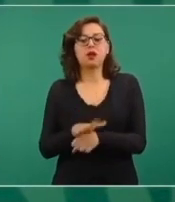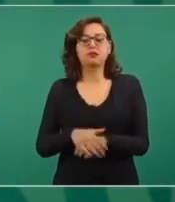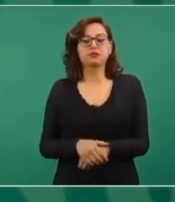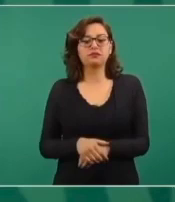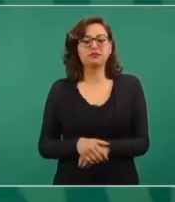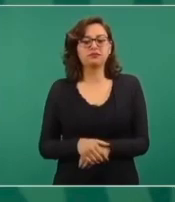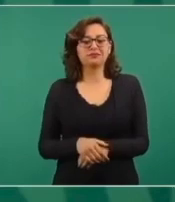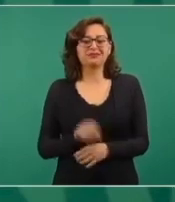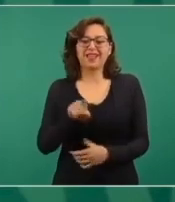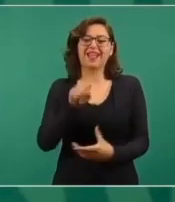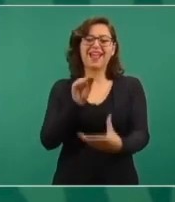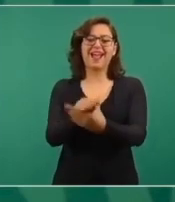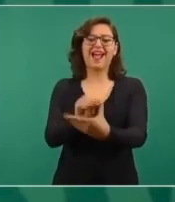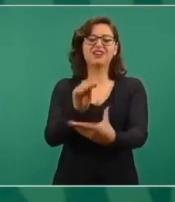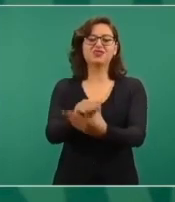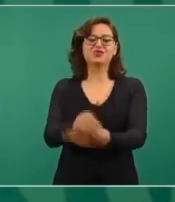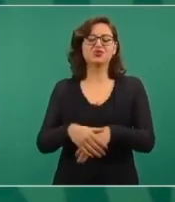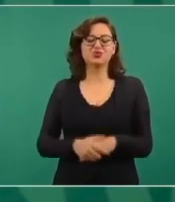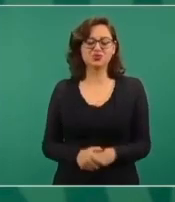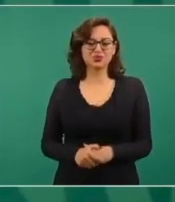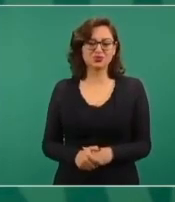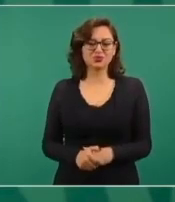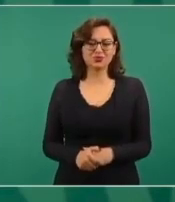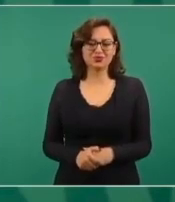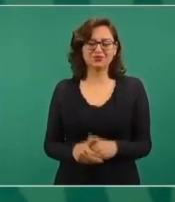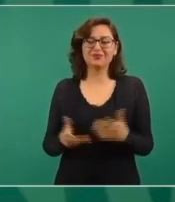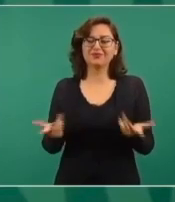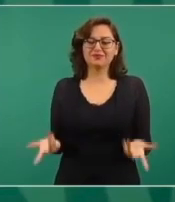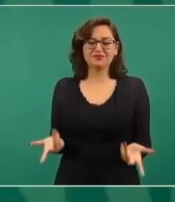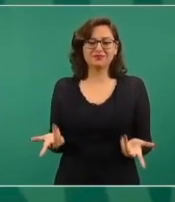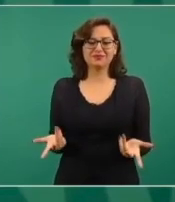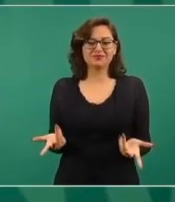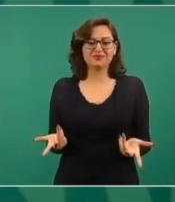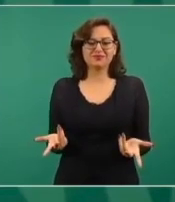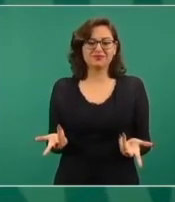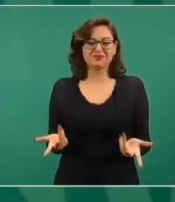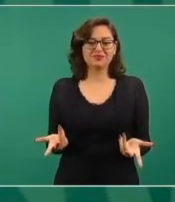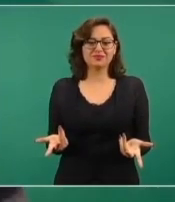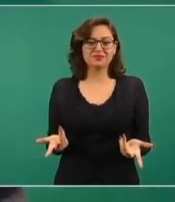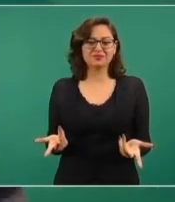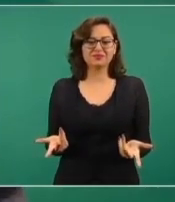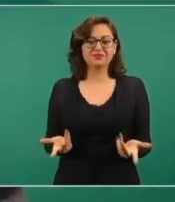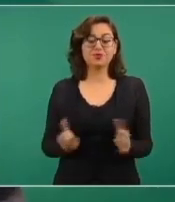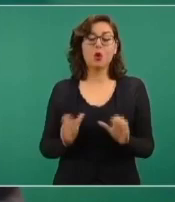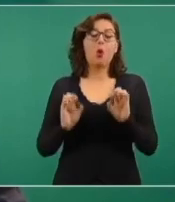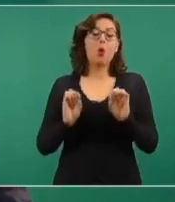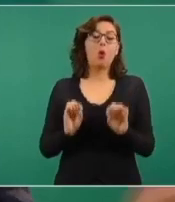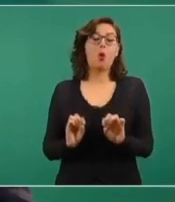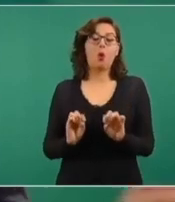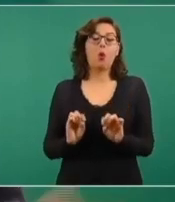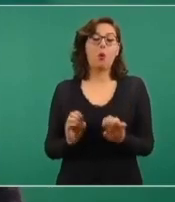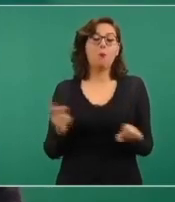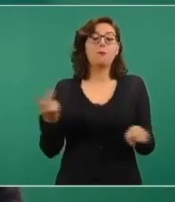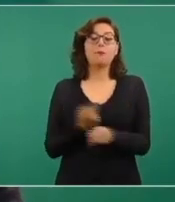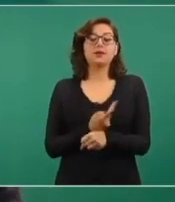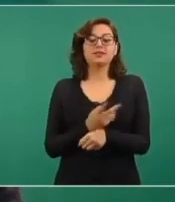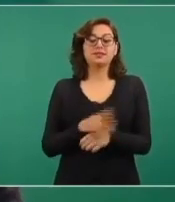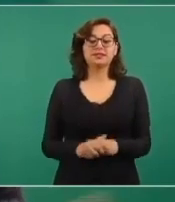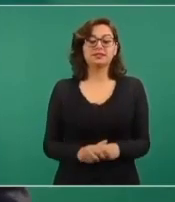les hiciéramos caso a los que están aquí, o que si están tomando una calle,